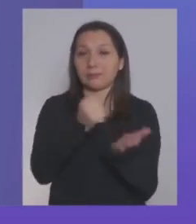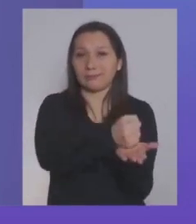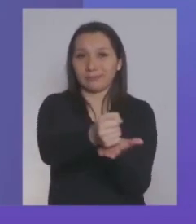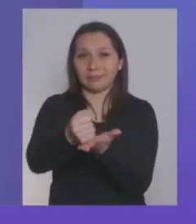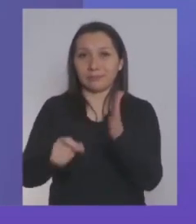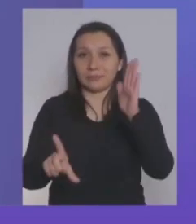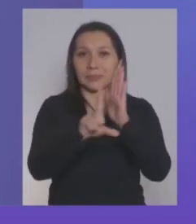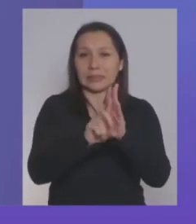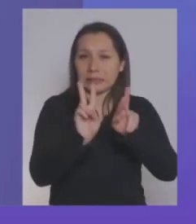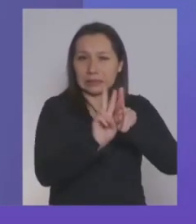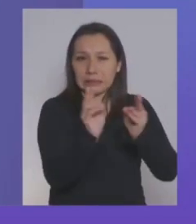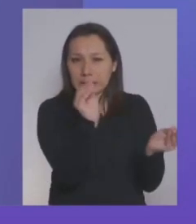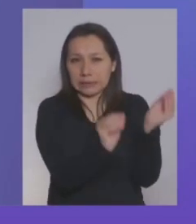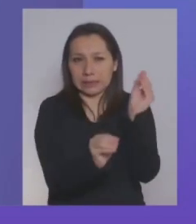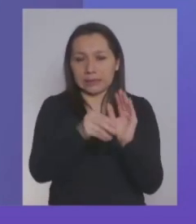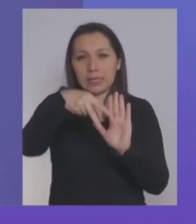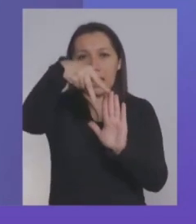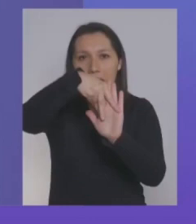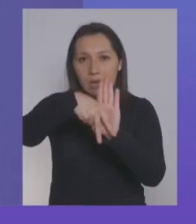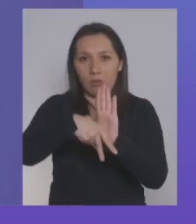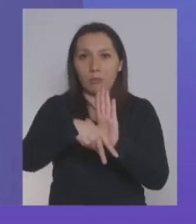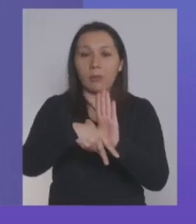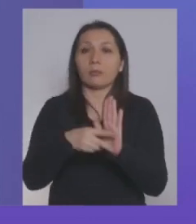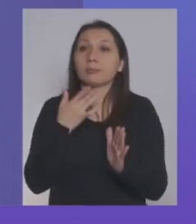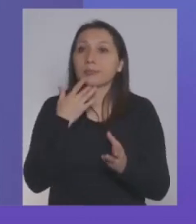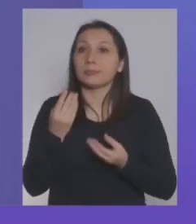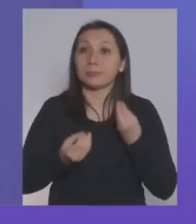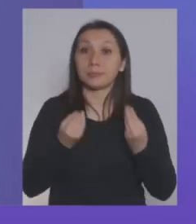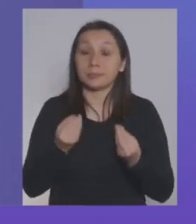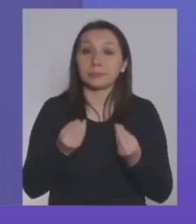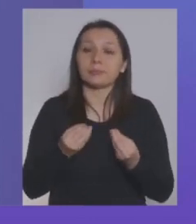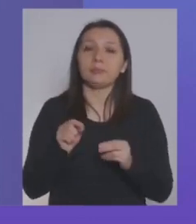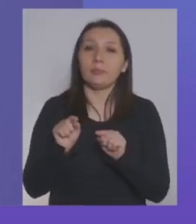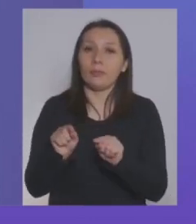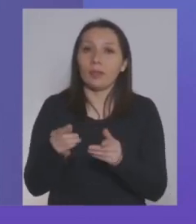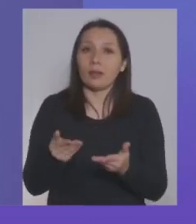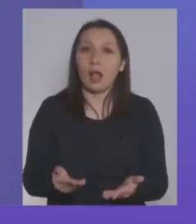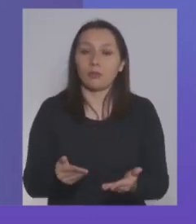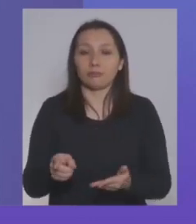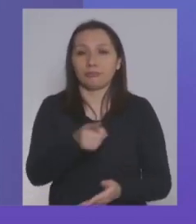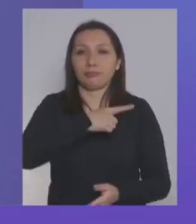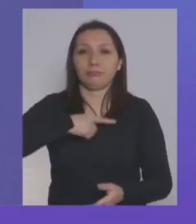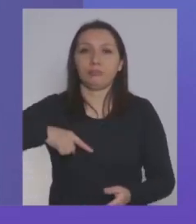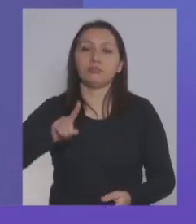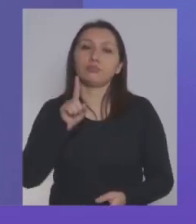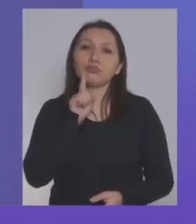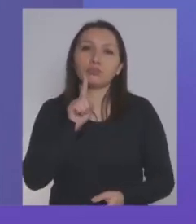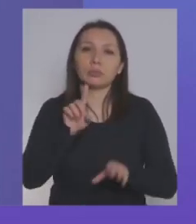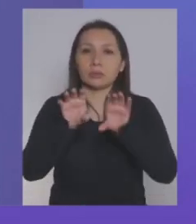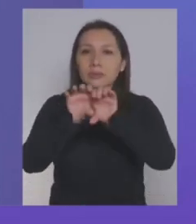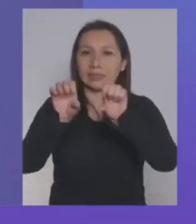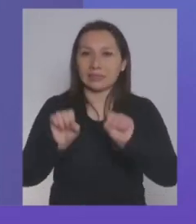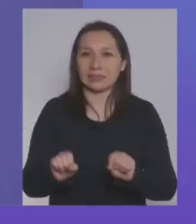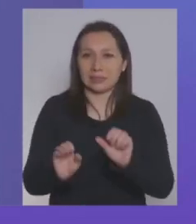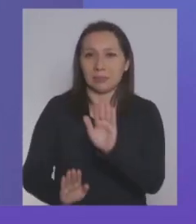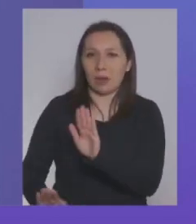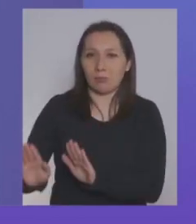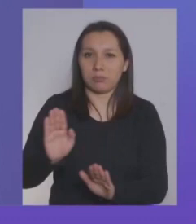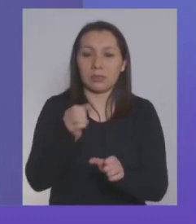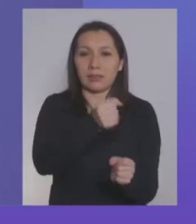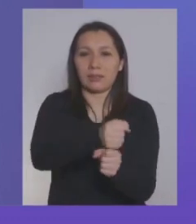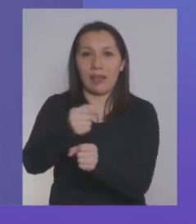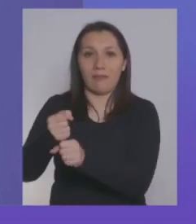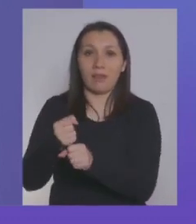lo que busca es perfeccionar esta normativa. Porque lo que nos ha ocurrido hasta ahora es que nosotros tenemos un sistema de protección para los